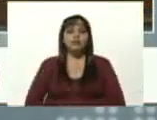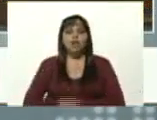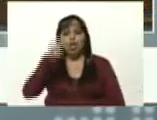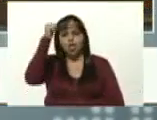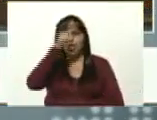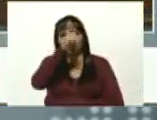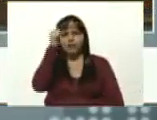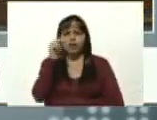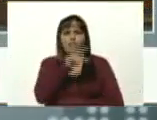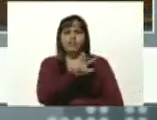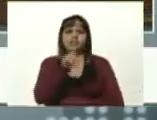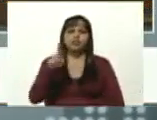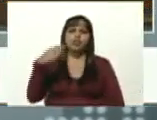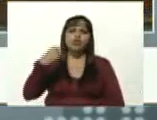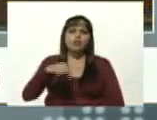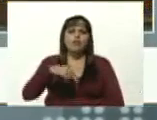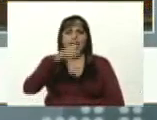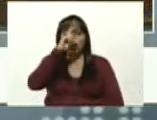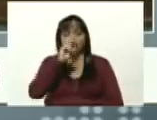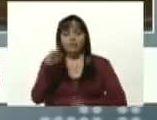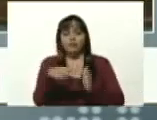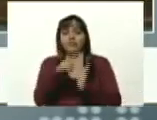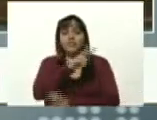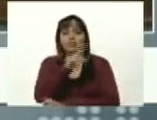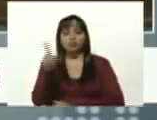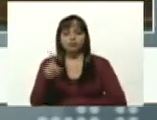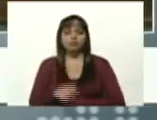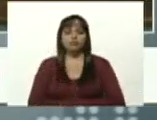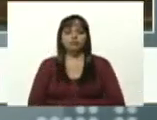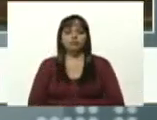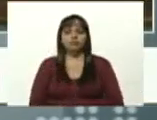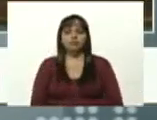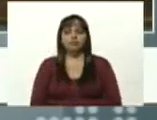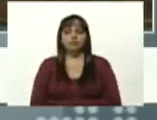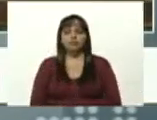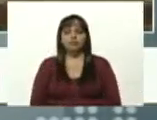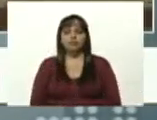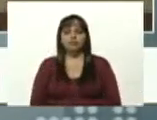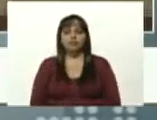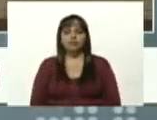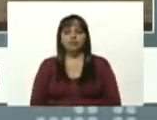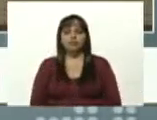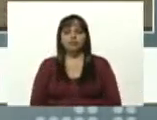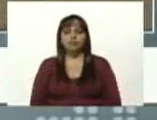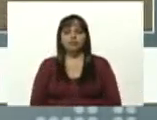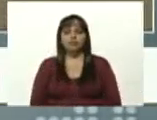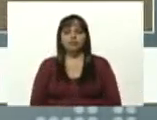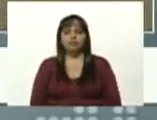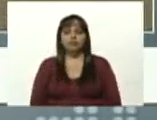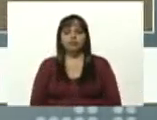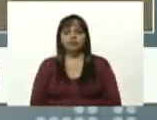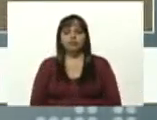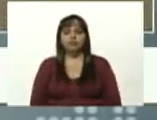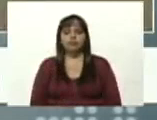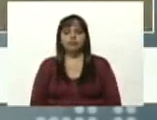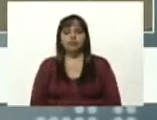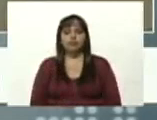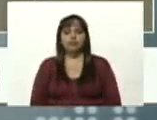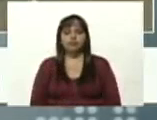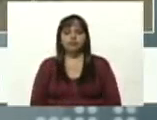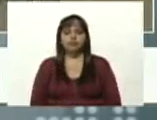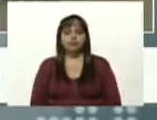21 de noviembre de este año 2021 21 21 cae 21 de noviembre ahí estaremos votando